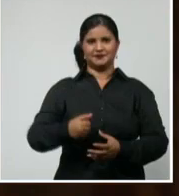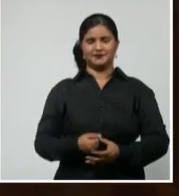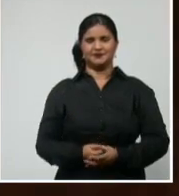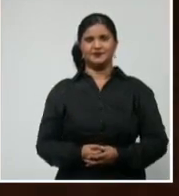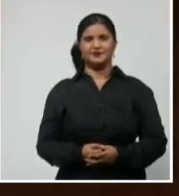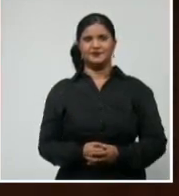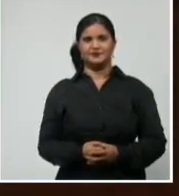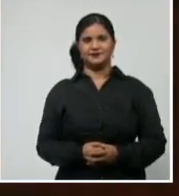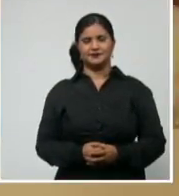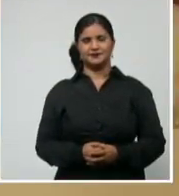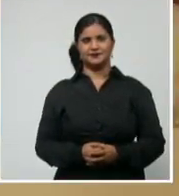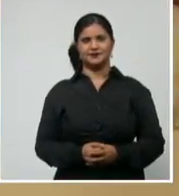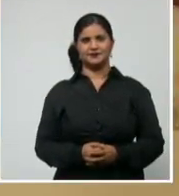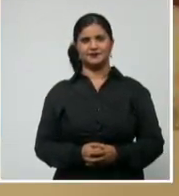Sistema Informativo de la Televisión Cubana.